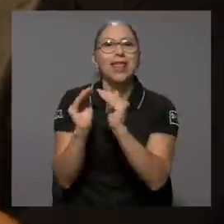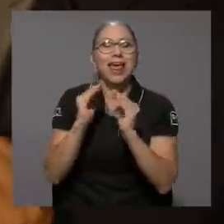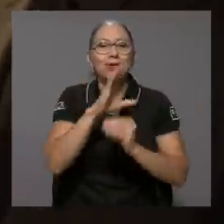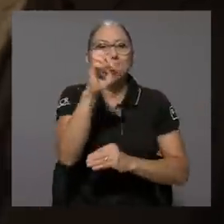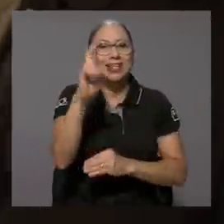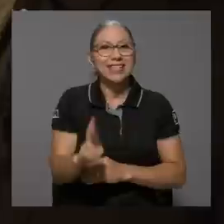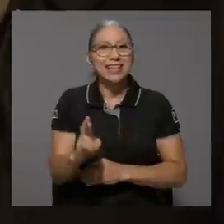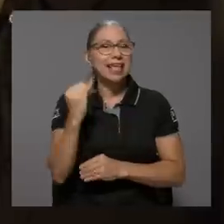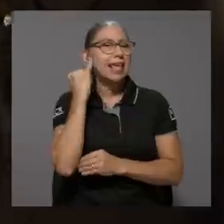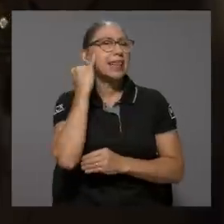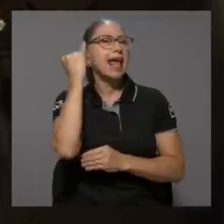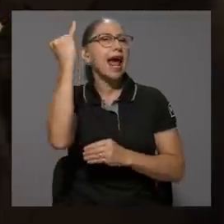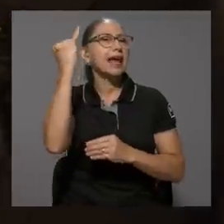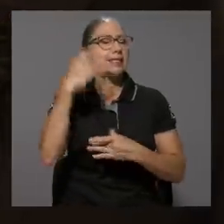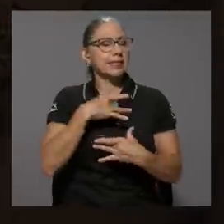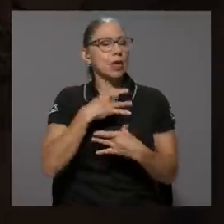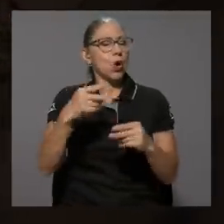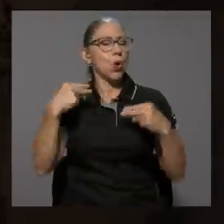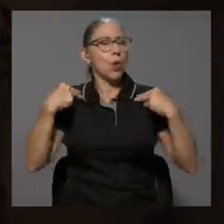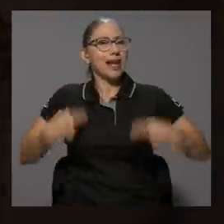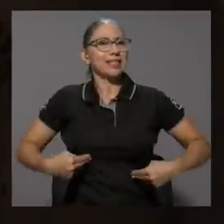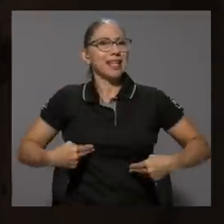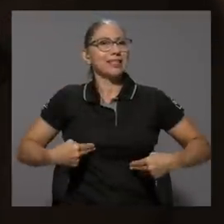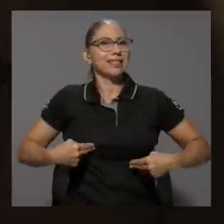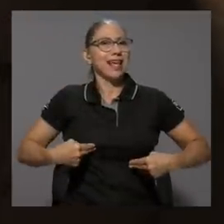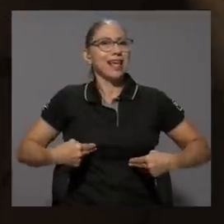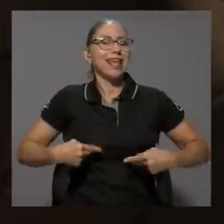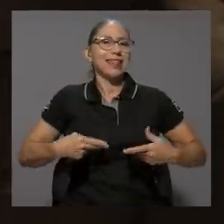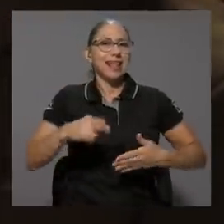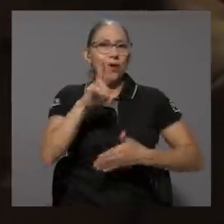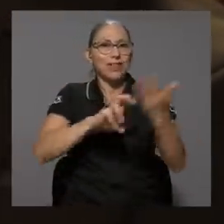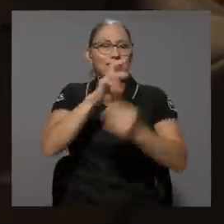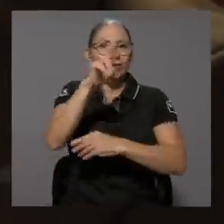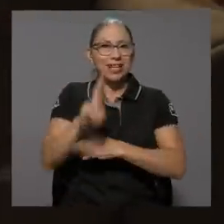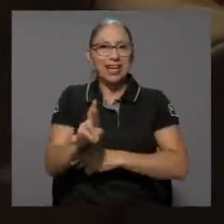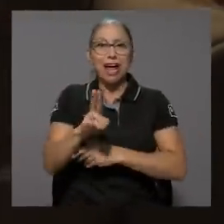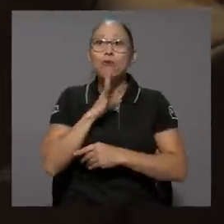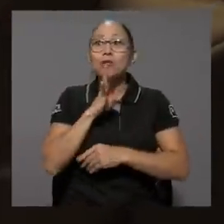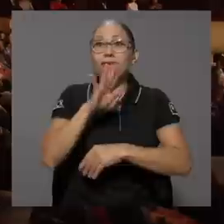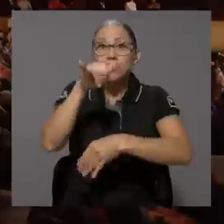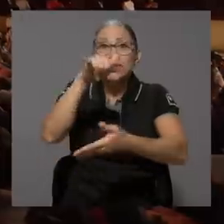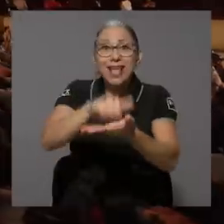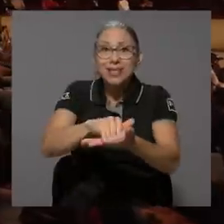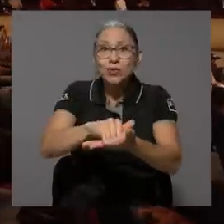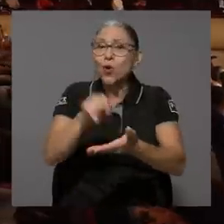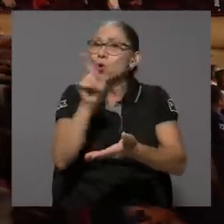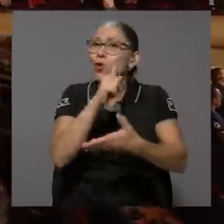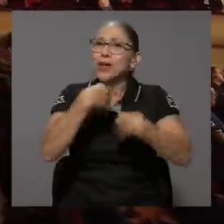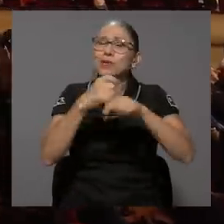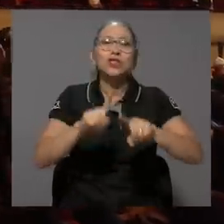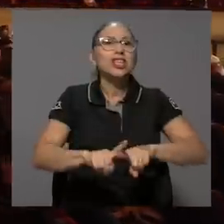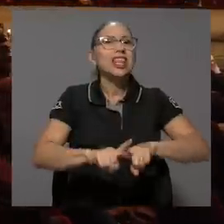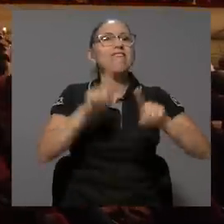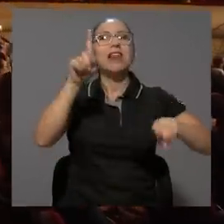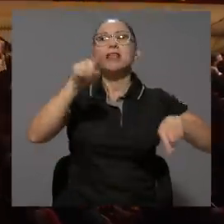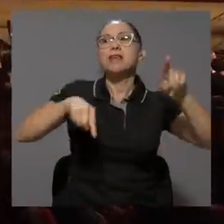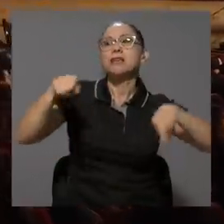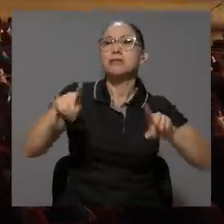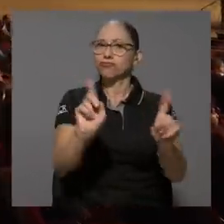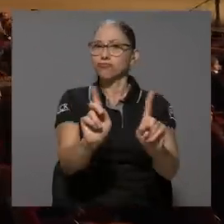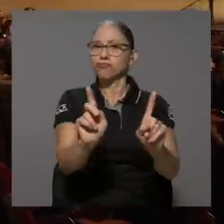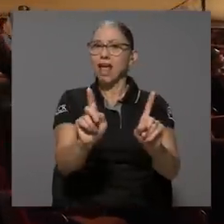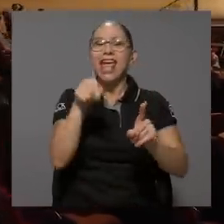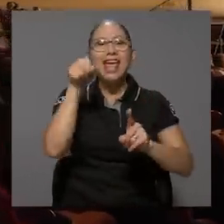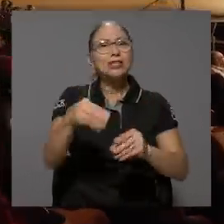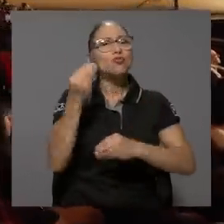ideales humanistas de la Universidad de Costa Rica. Y cuando hablamos comunidad costarricense no hacemos diferencias, al contrario, esto es algo que traemos en mente desde hace